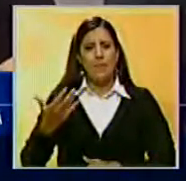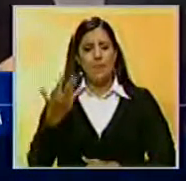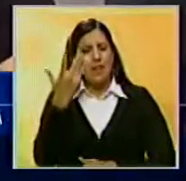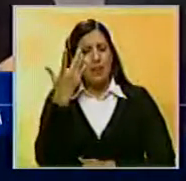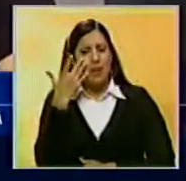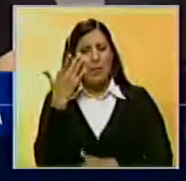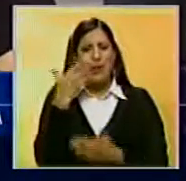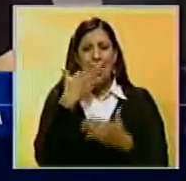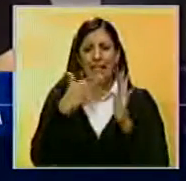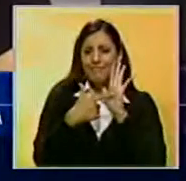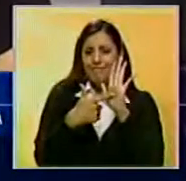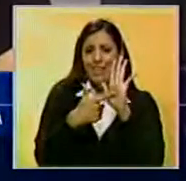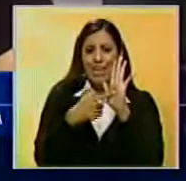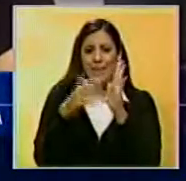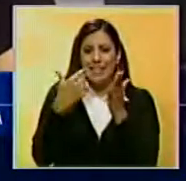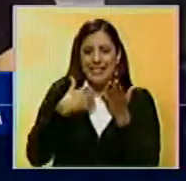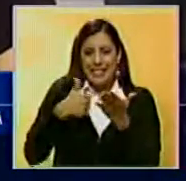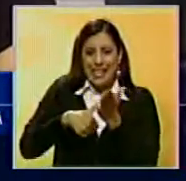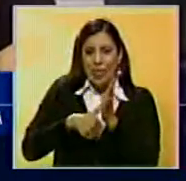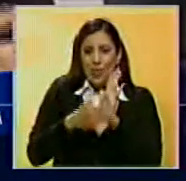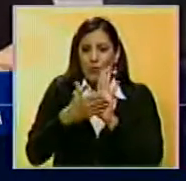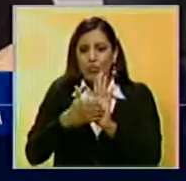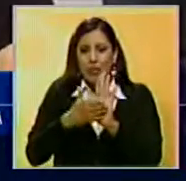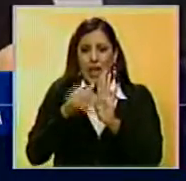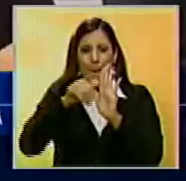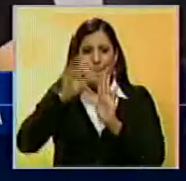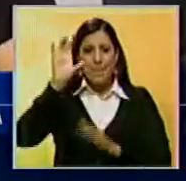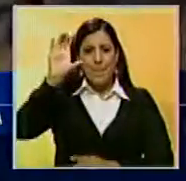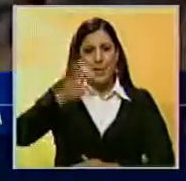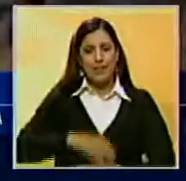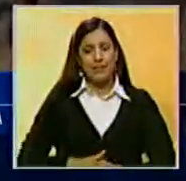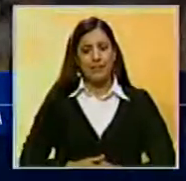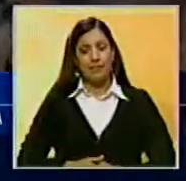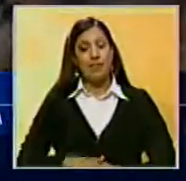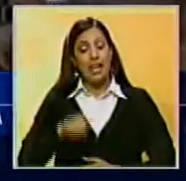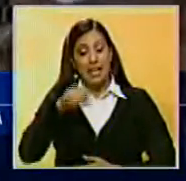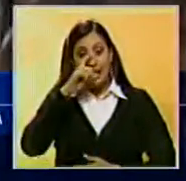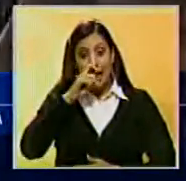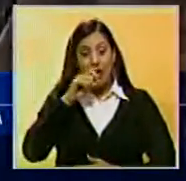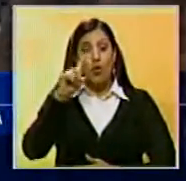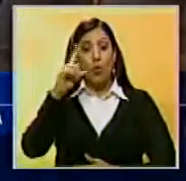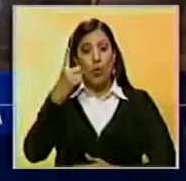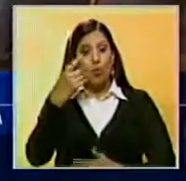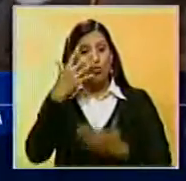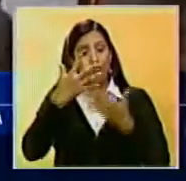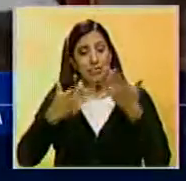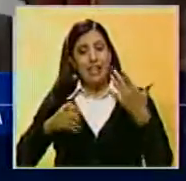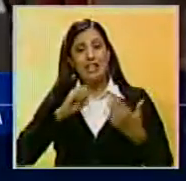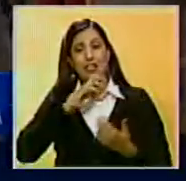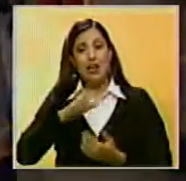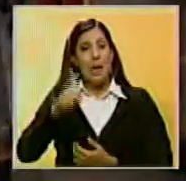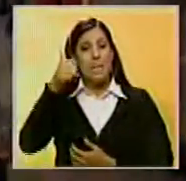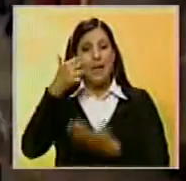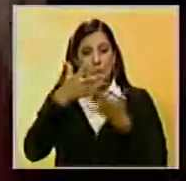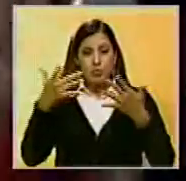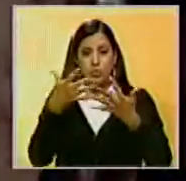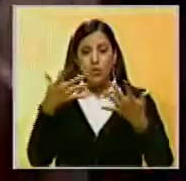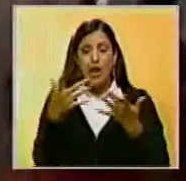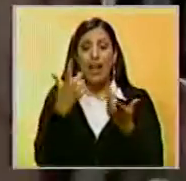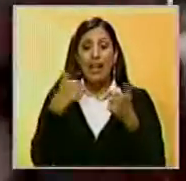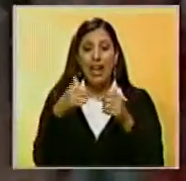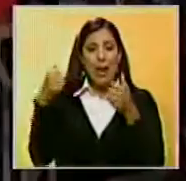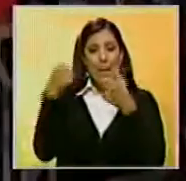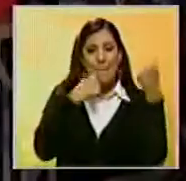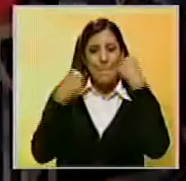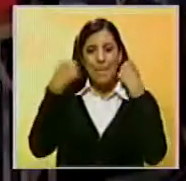la carta de identidad, como la célula de identidad de un país. Este año uno de los largometrajes más comentados es La Gran